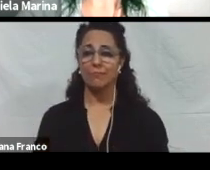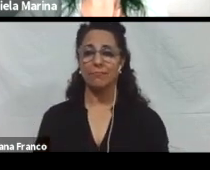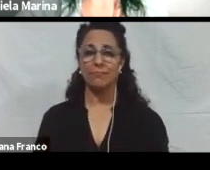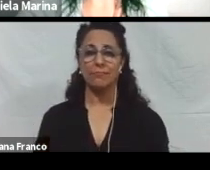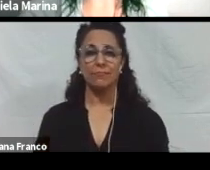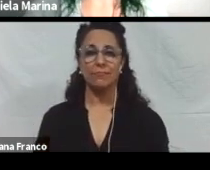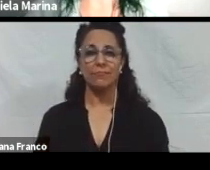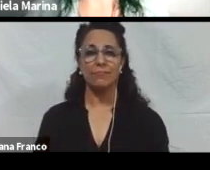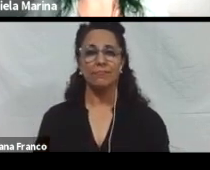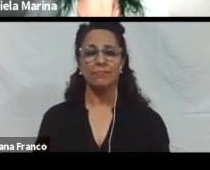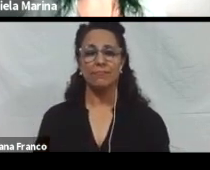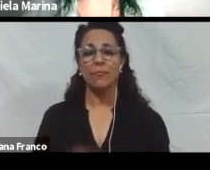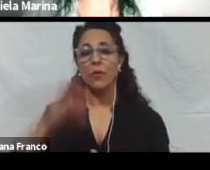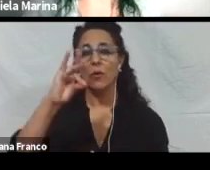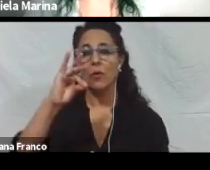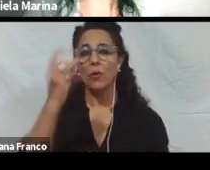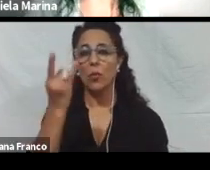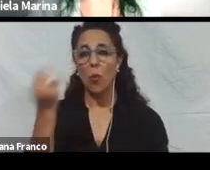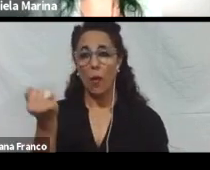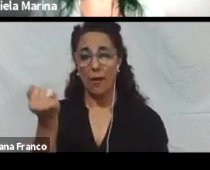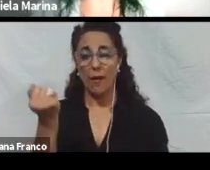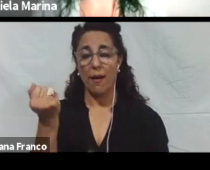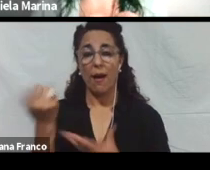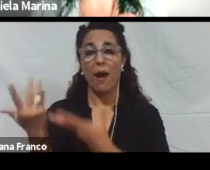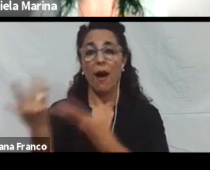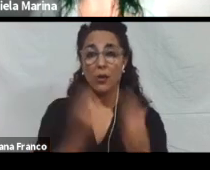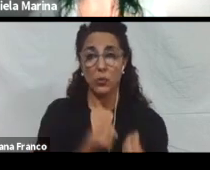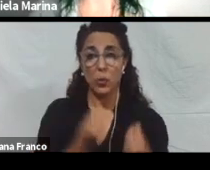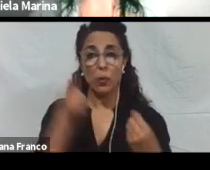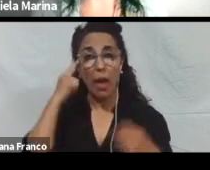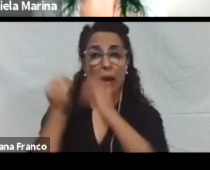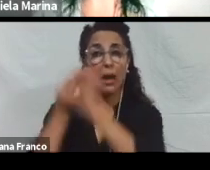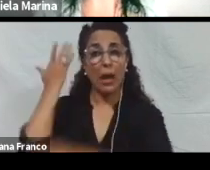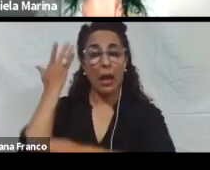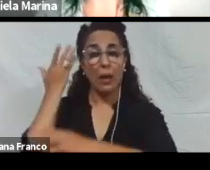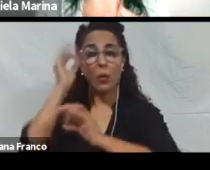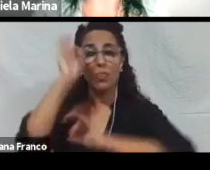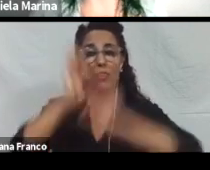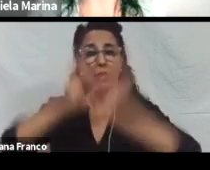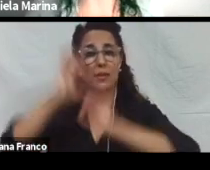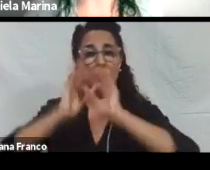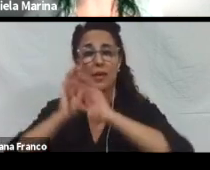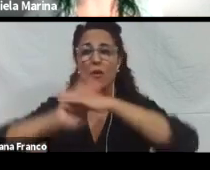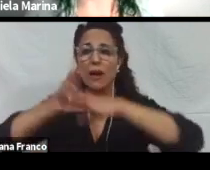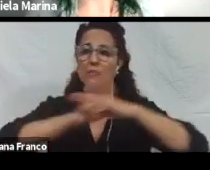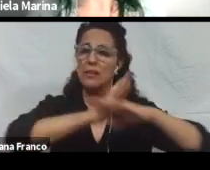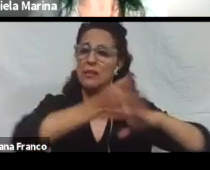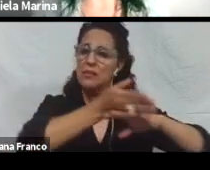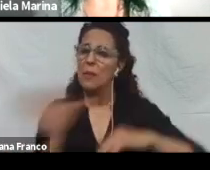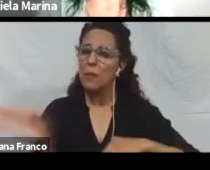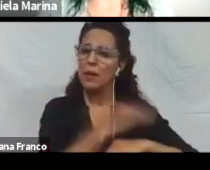Bueno, el Dua, como hablamos recién, nos ayuda a crear un diseño instruccional accesible para todos los estudiantes.